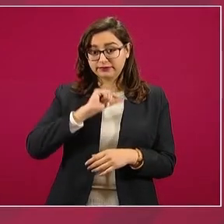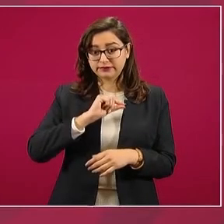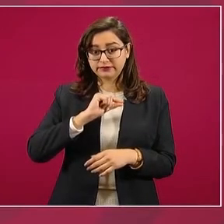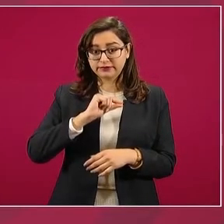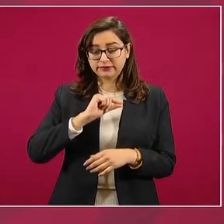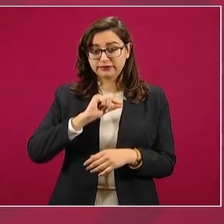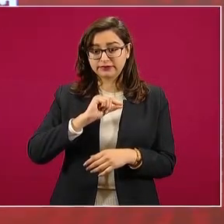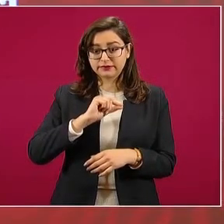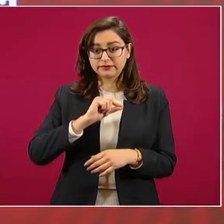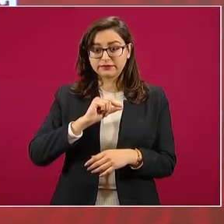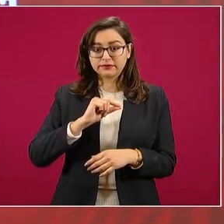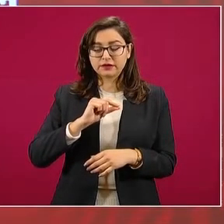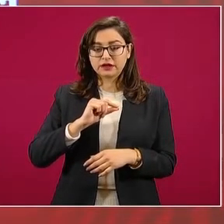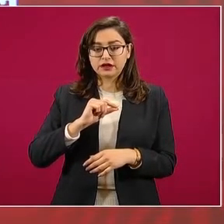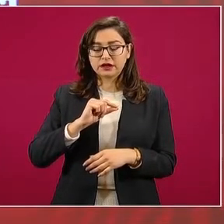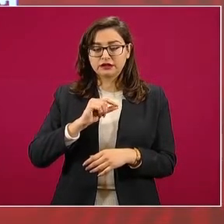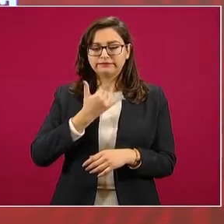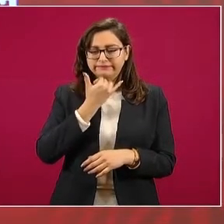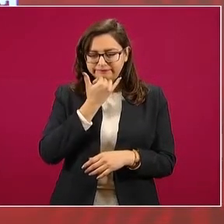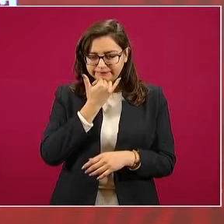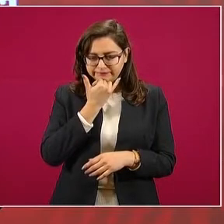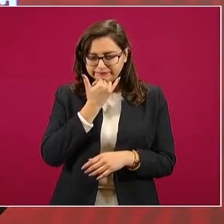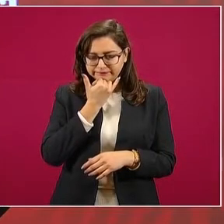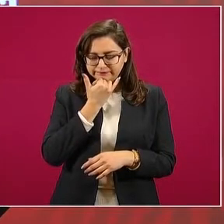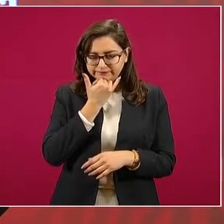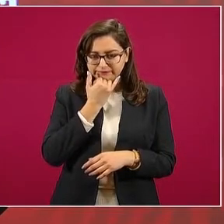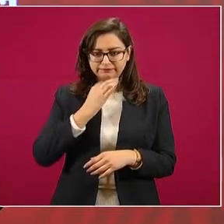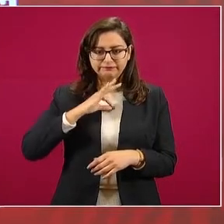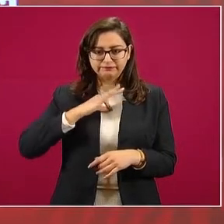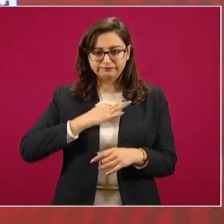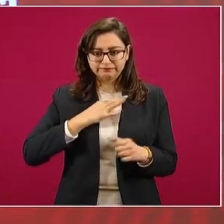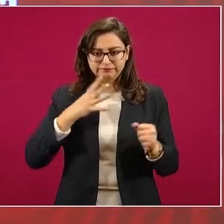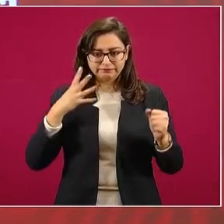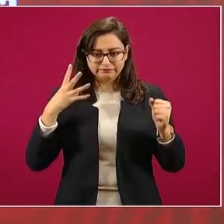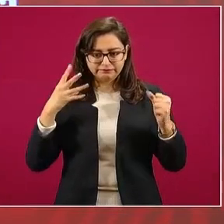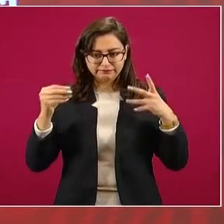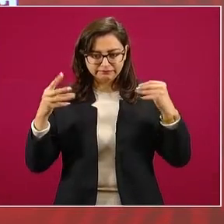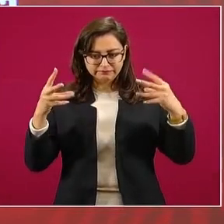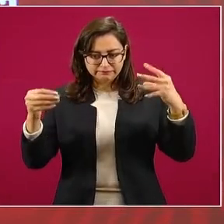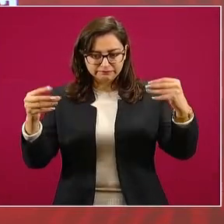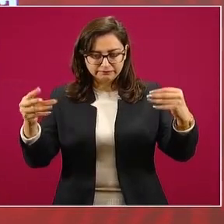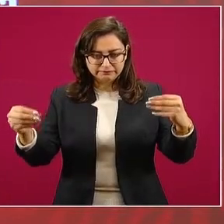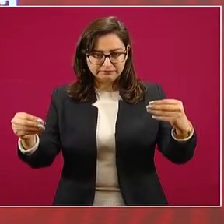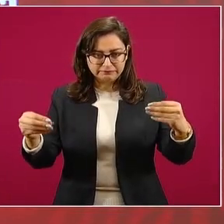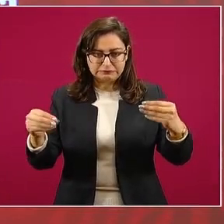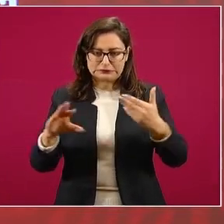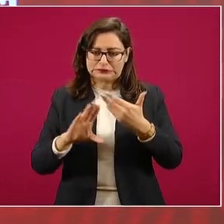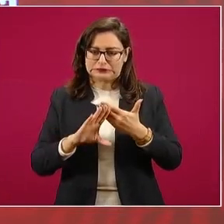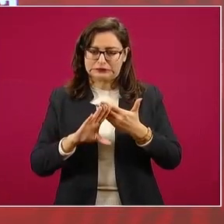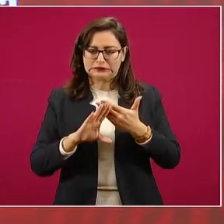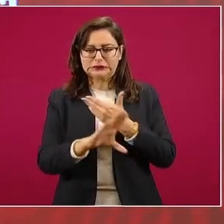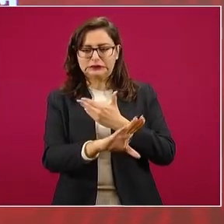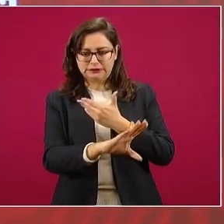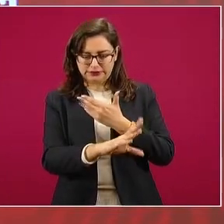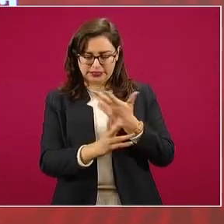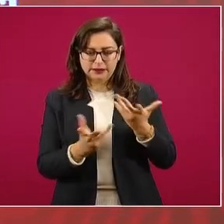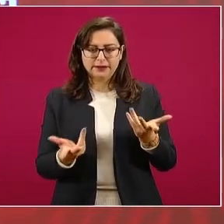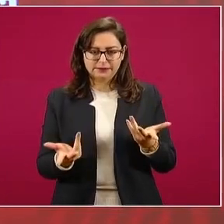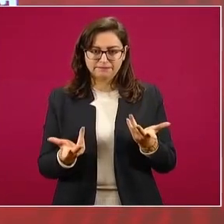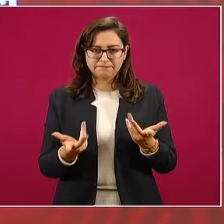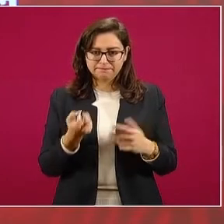perdón, a la pandemia, que no haya más contagios, o sea, que se evite